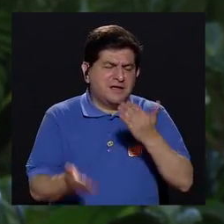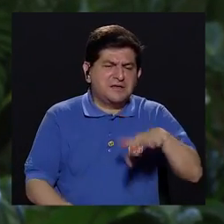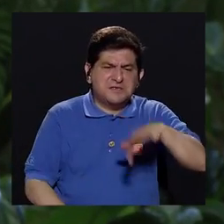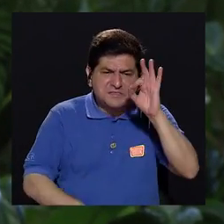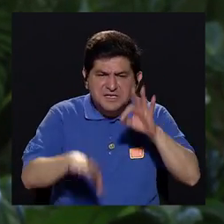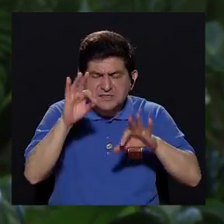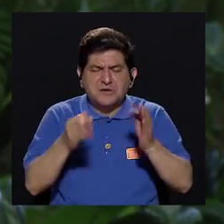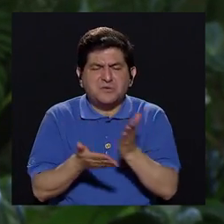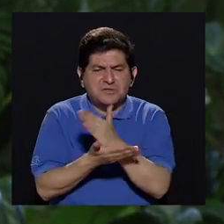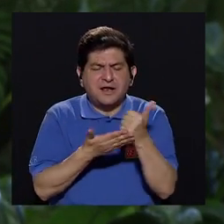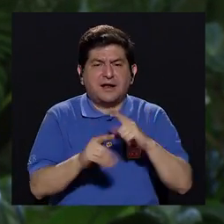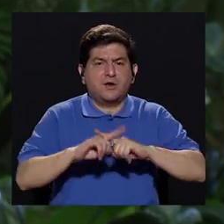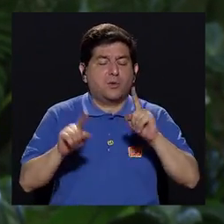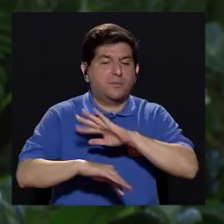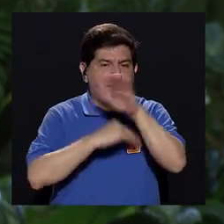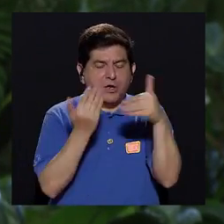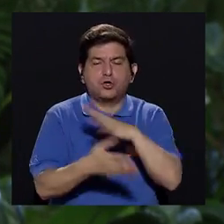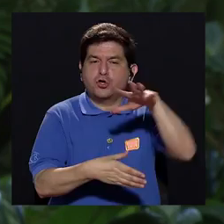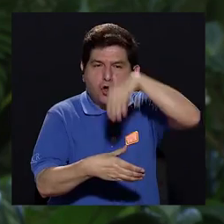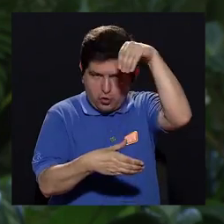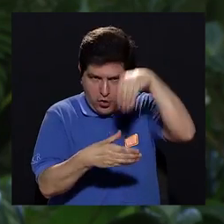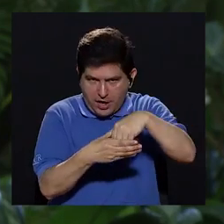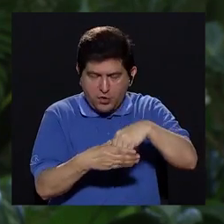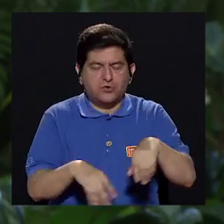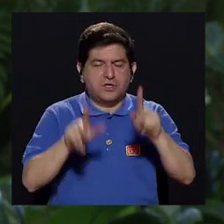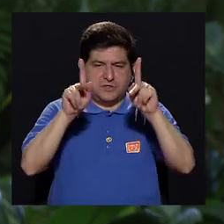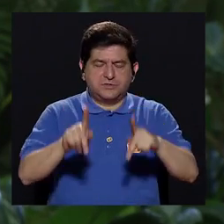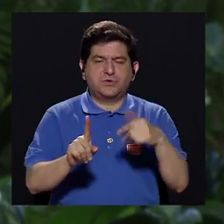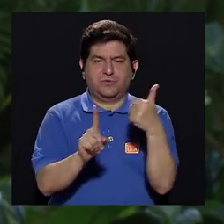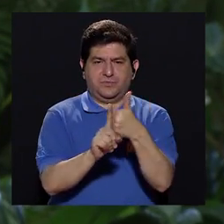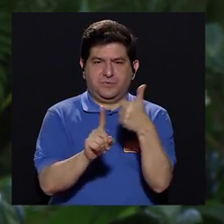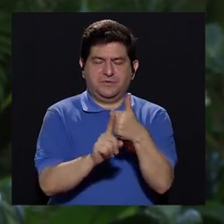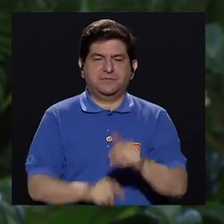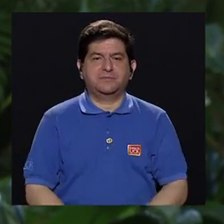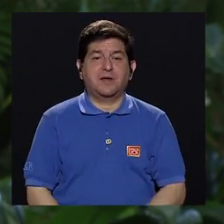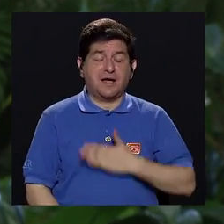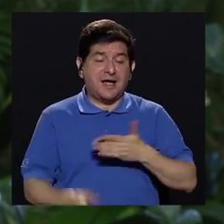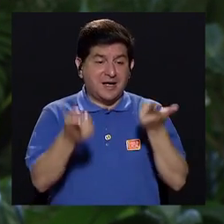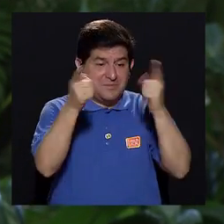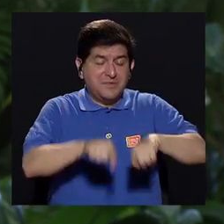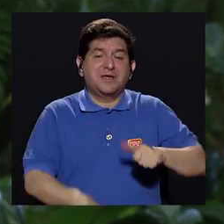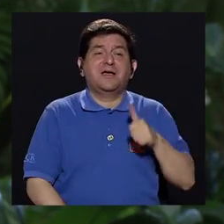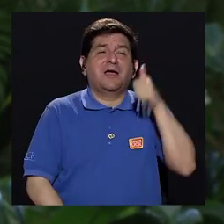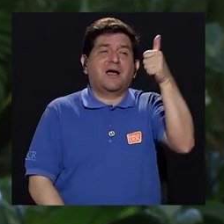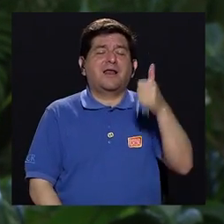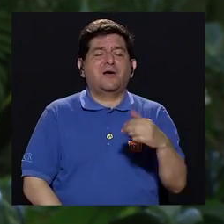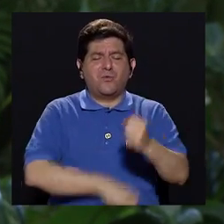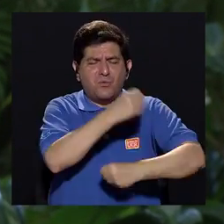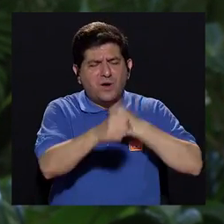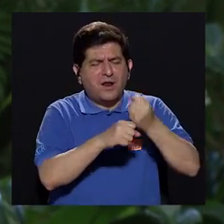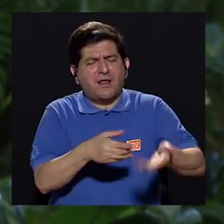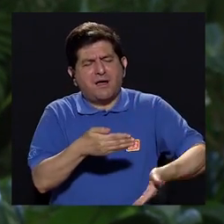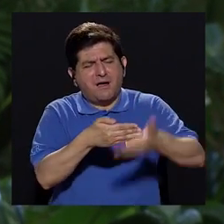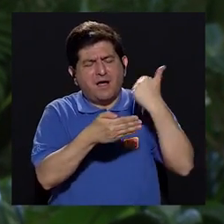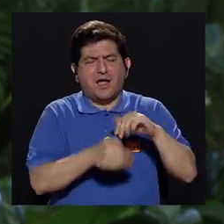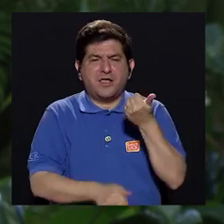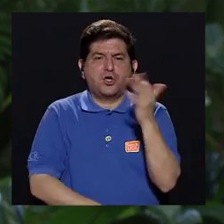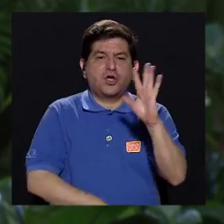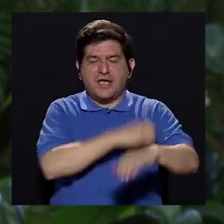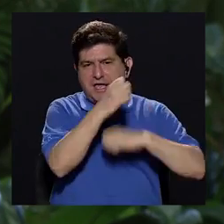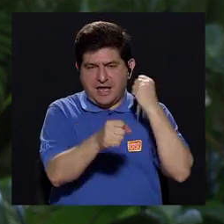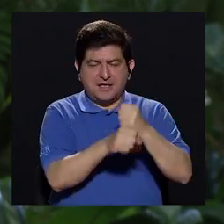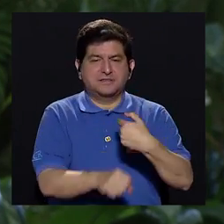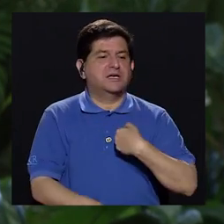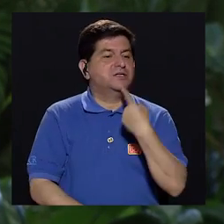podemos encontrar, pero todo tiene que ser contextualizado a lo que fue la persona. A mí me sucedió en Alajuela hace muchos años, hace como 15